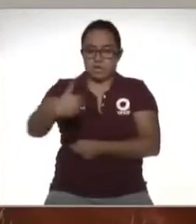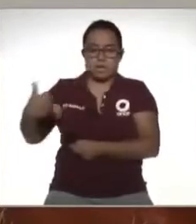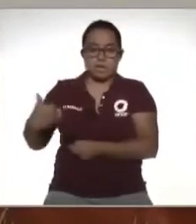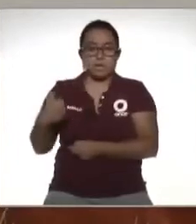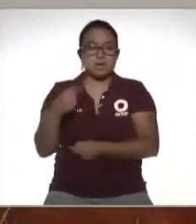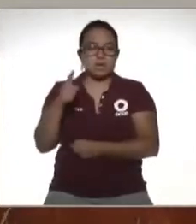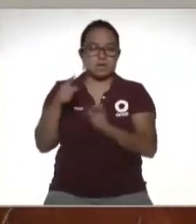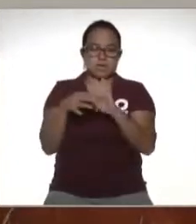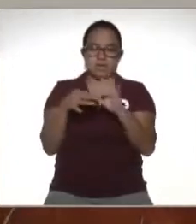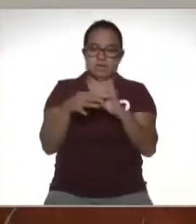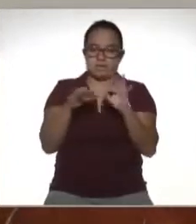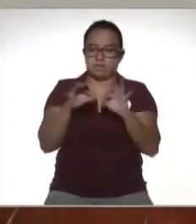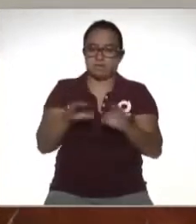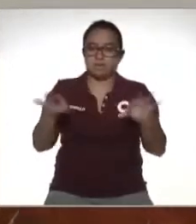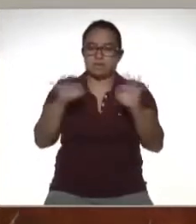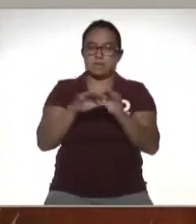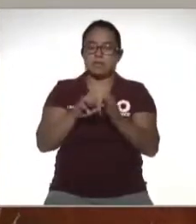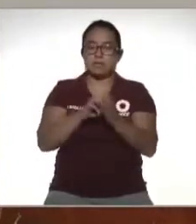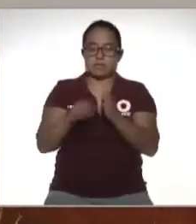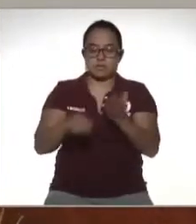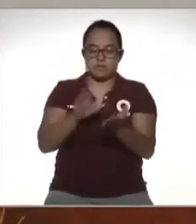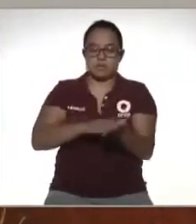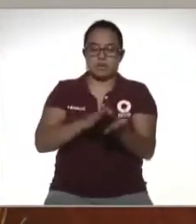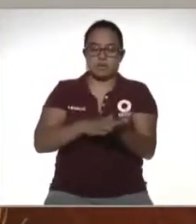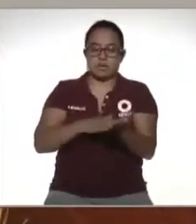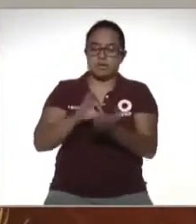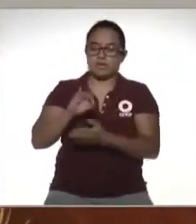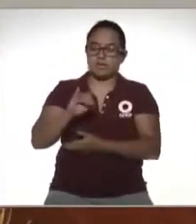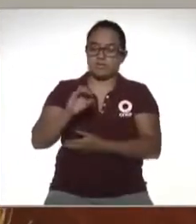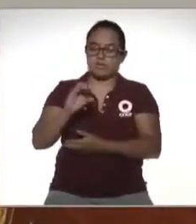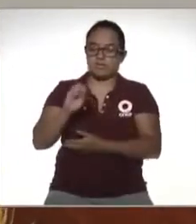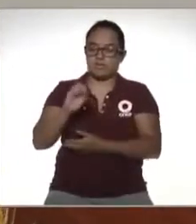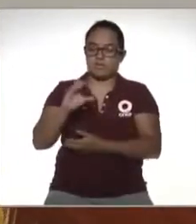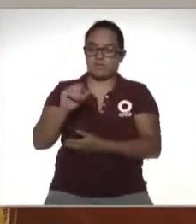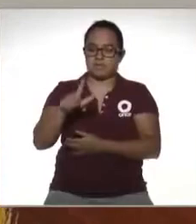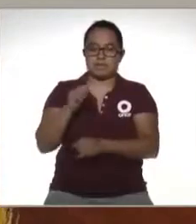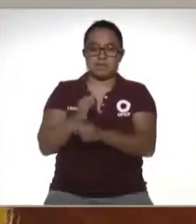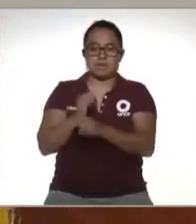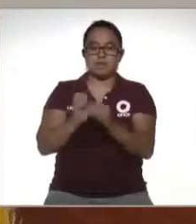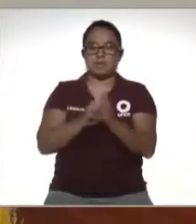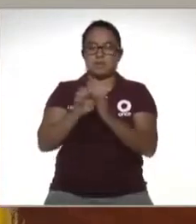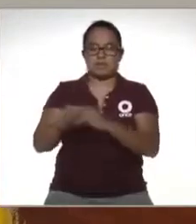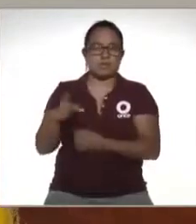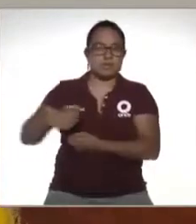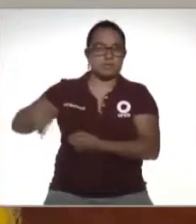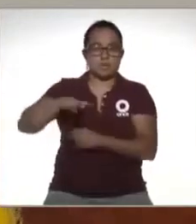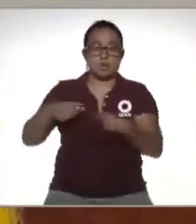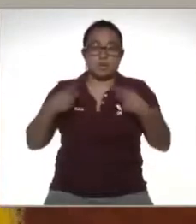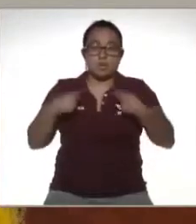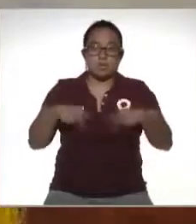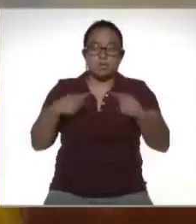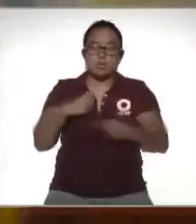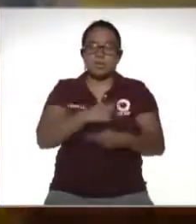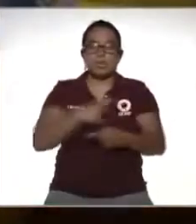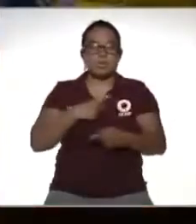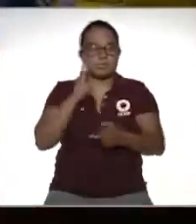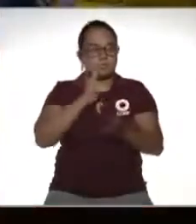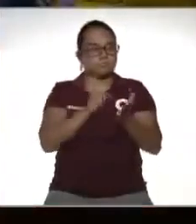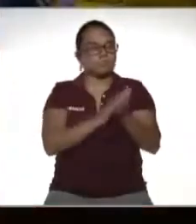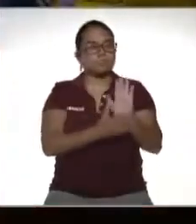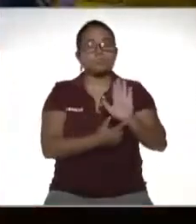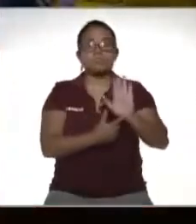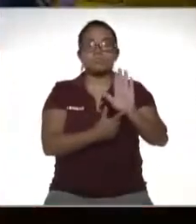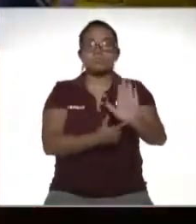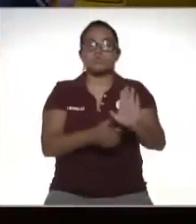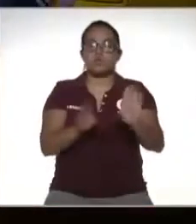nos mencionabas algo muy importante el comprobante fiscal digital por internet en el caso de estas personas que tienen que comprobar sus ingresos